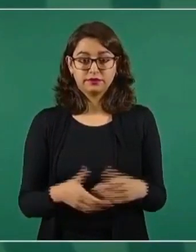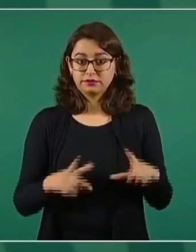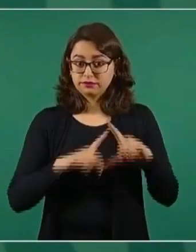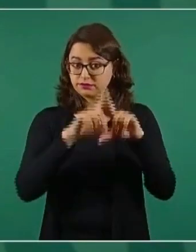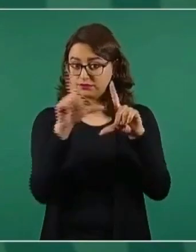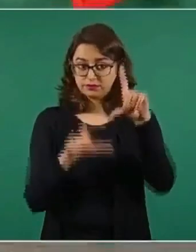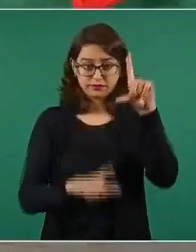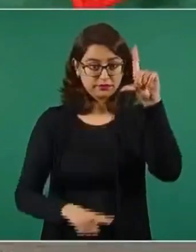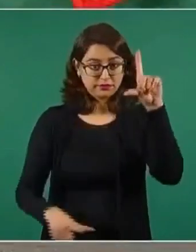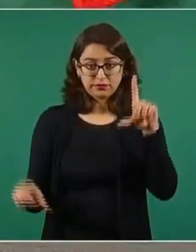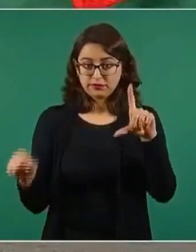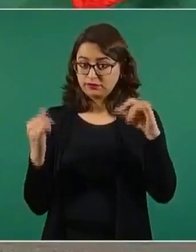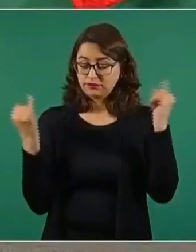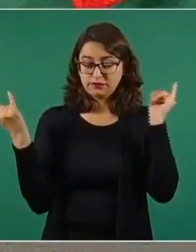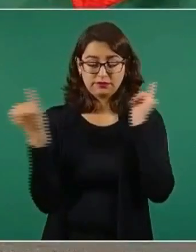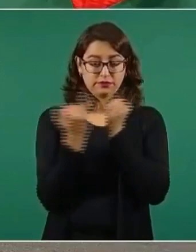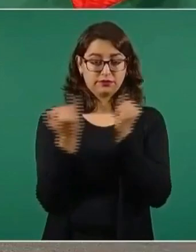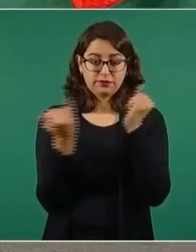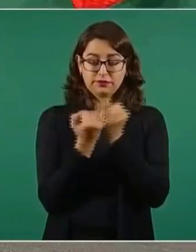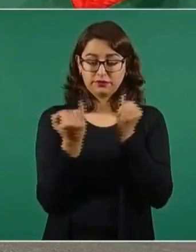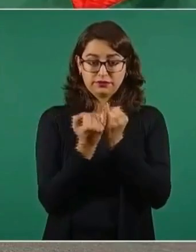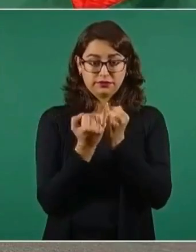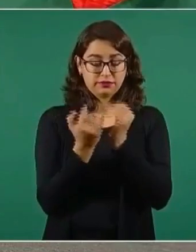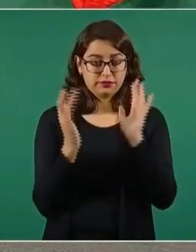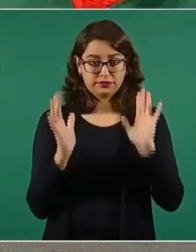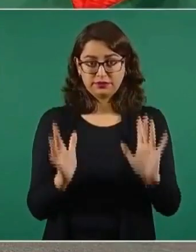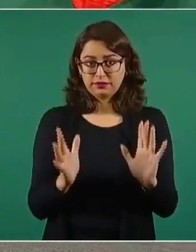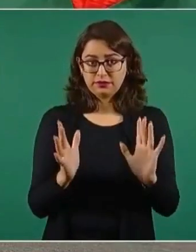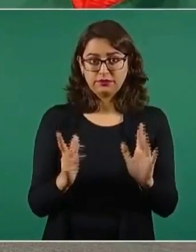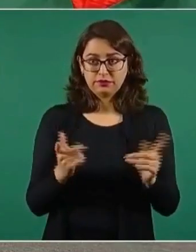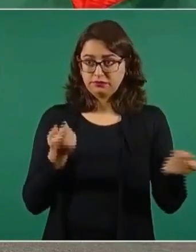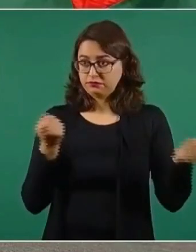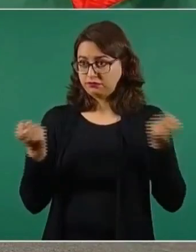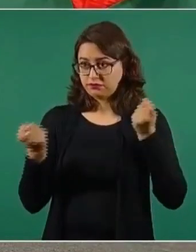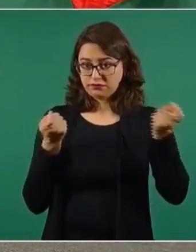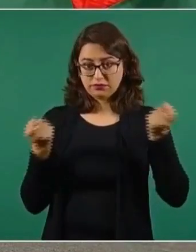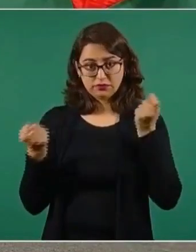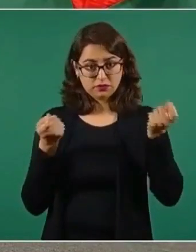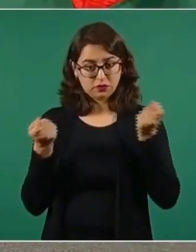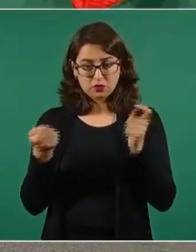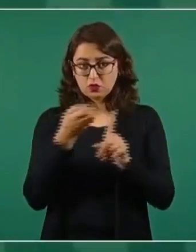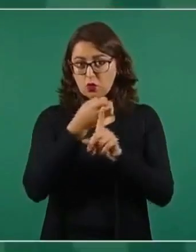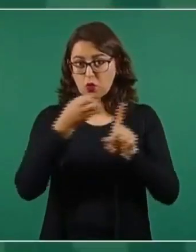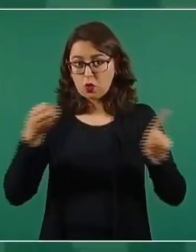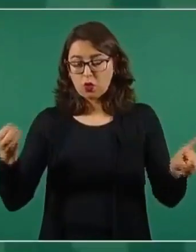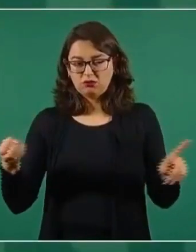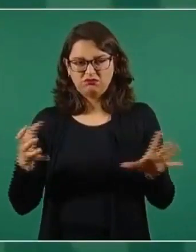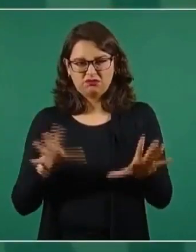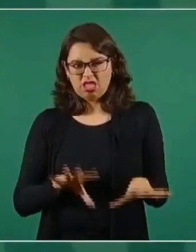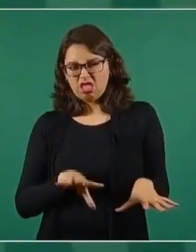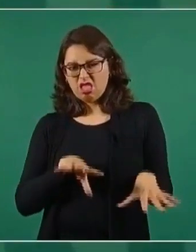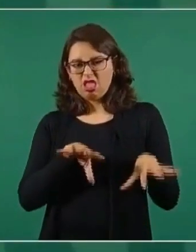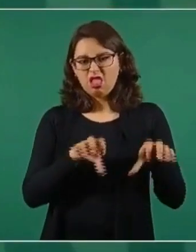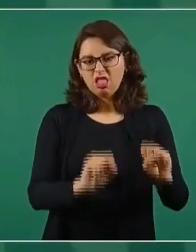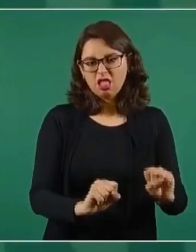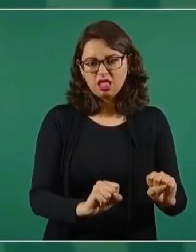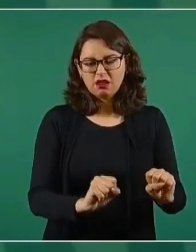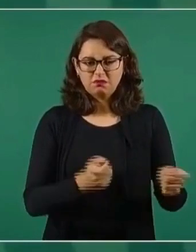país, ya no se permiten que estén tomadas las